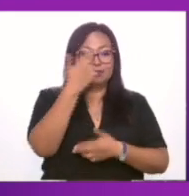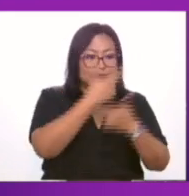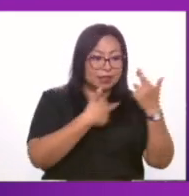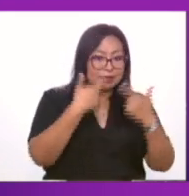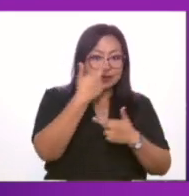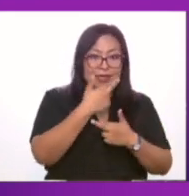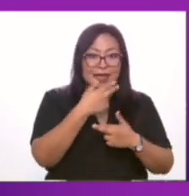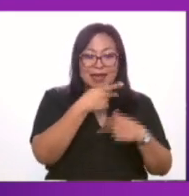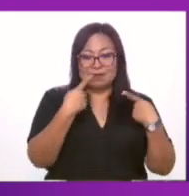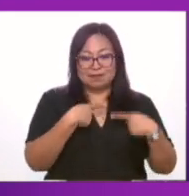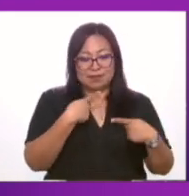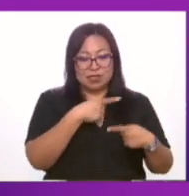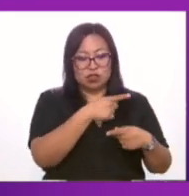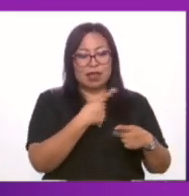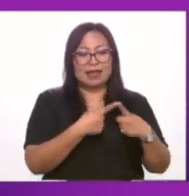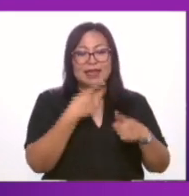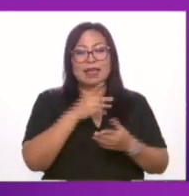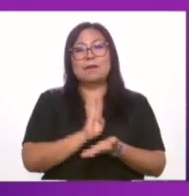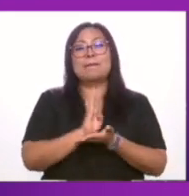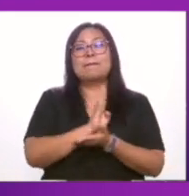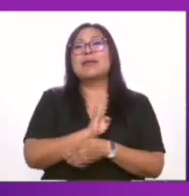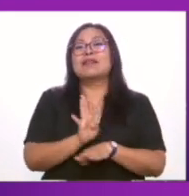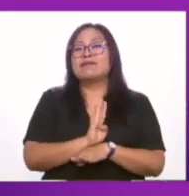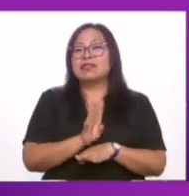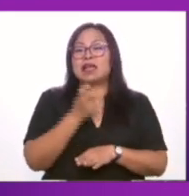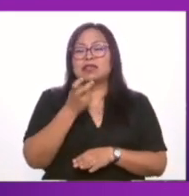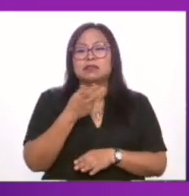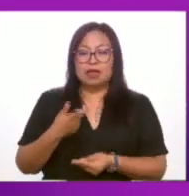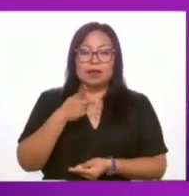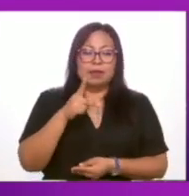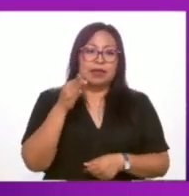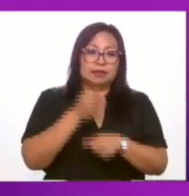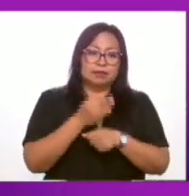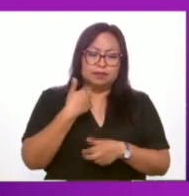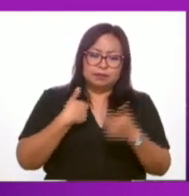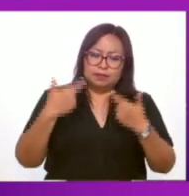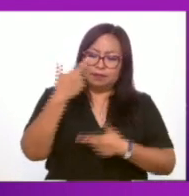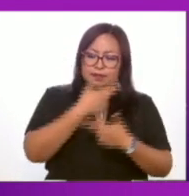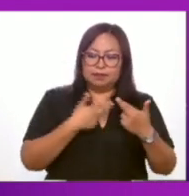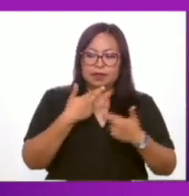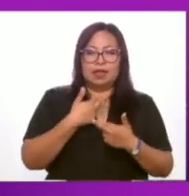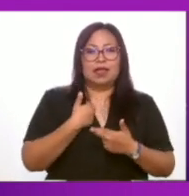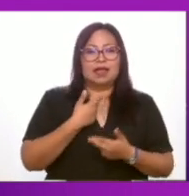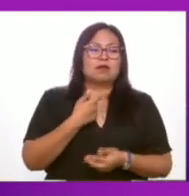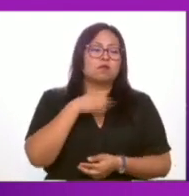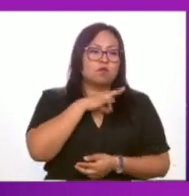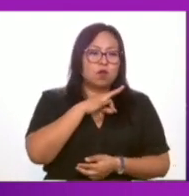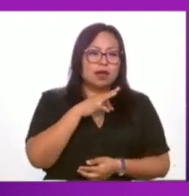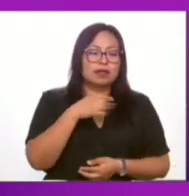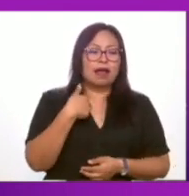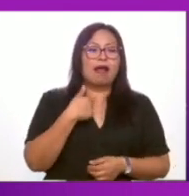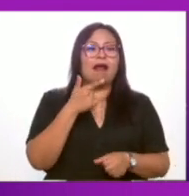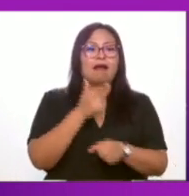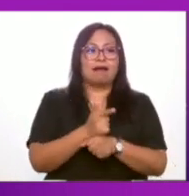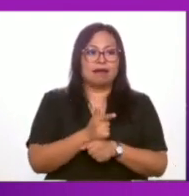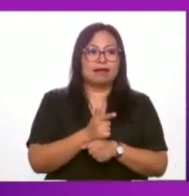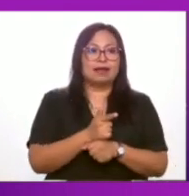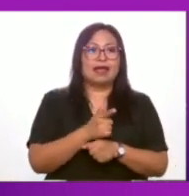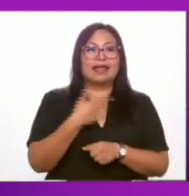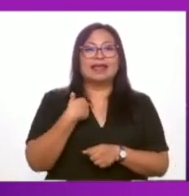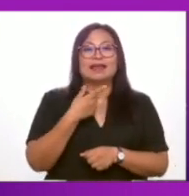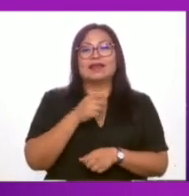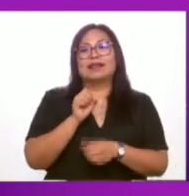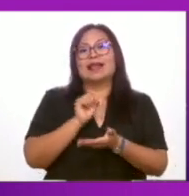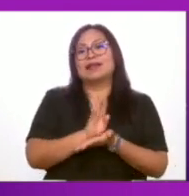beneficiarios, no obtuvo pronunciamiento alguno de dicha área. Fue posible advertir que la notificación que realizó la